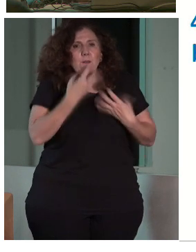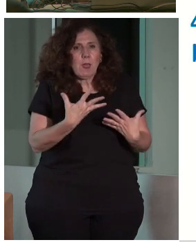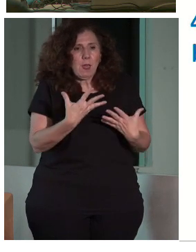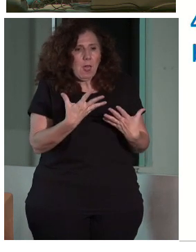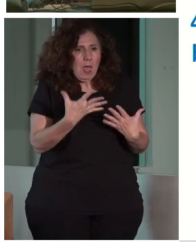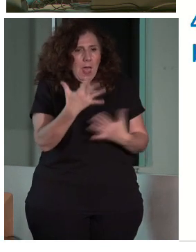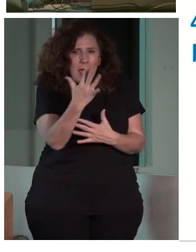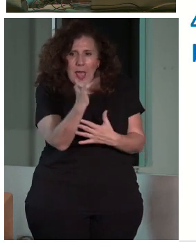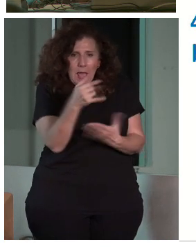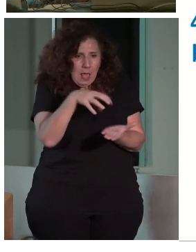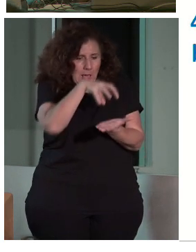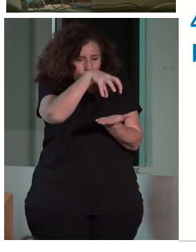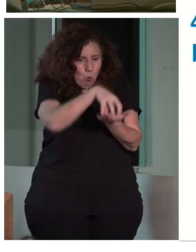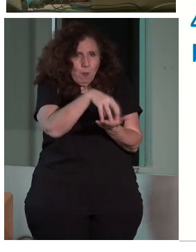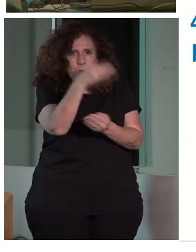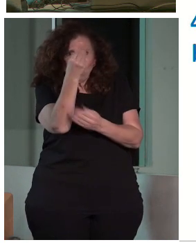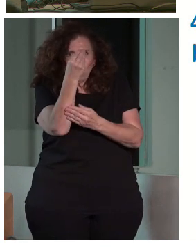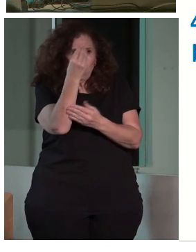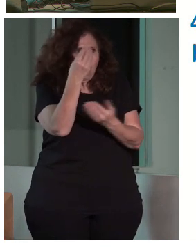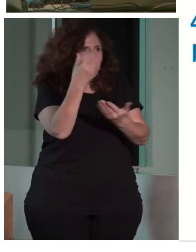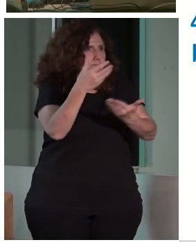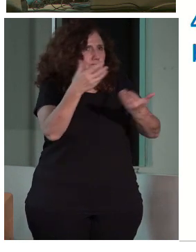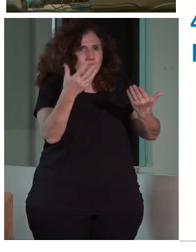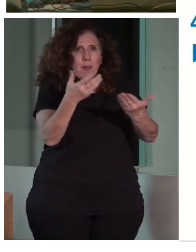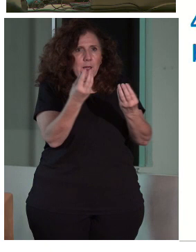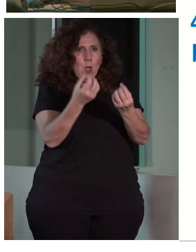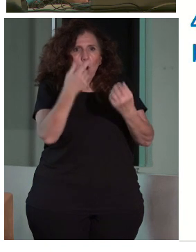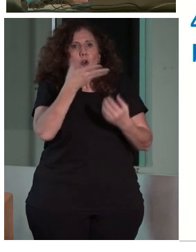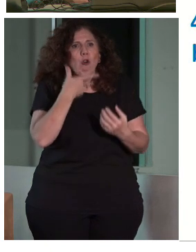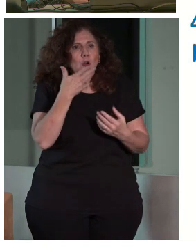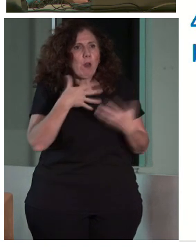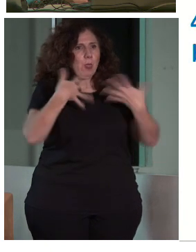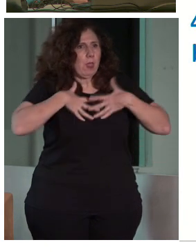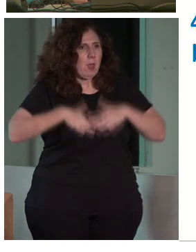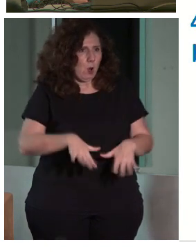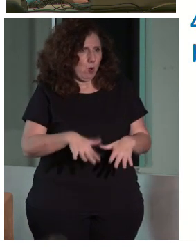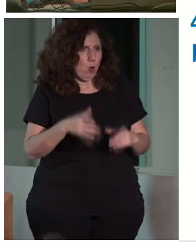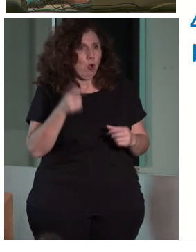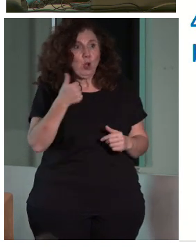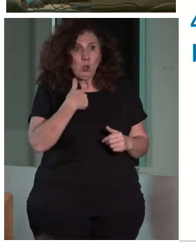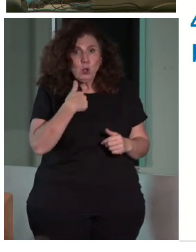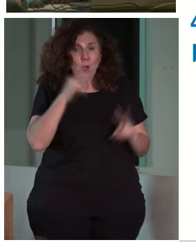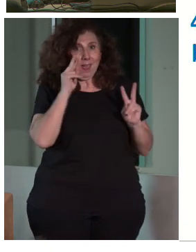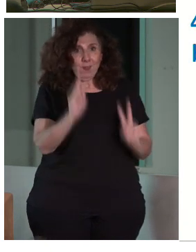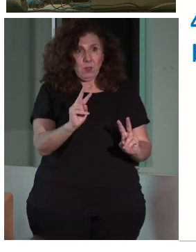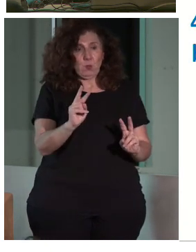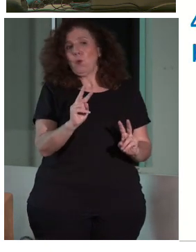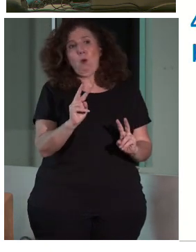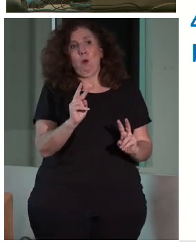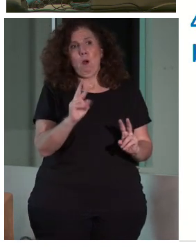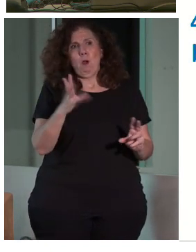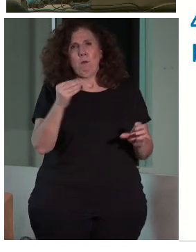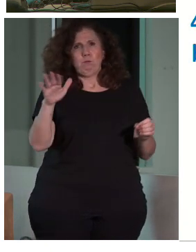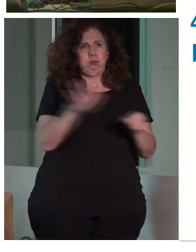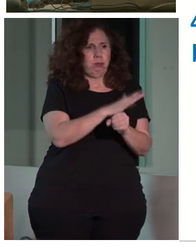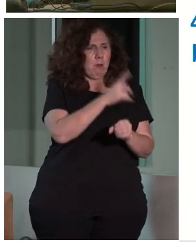conocer ese bien. Y, aunque os creáis que esto es algo habitual y que hacemos, yo me he encontrado con intervenciones en las que existía un verdadero